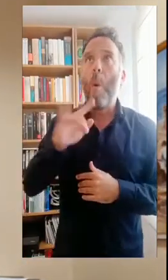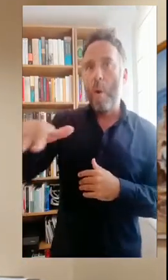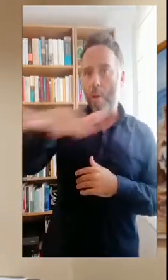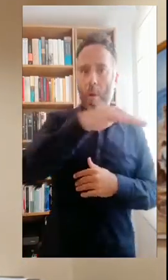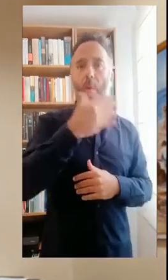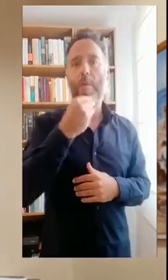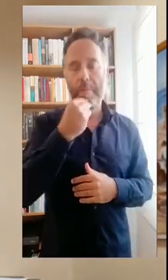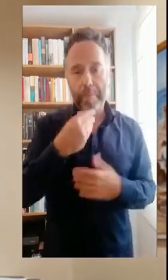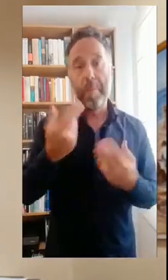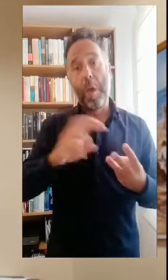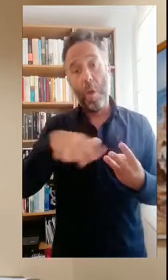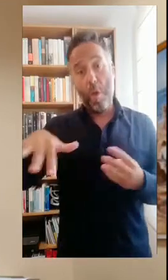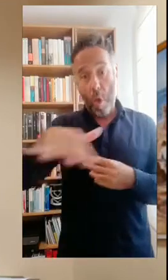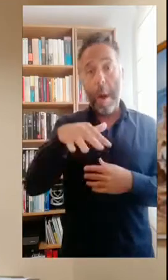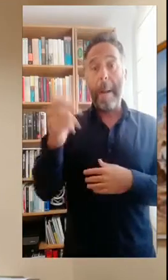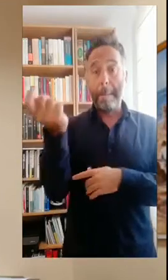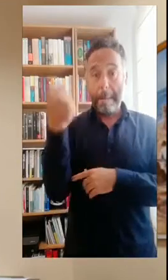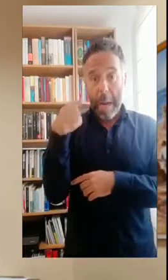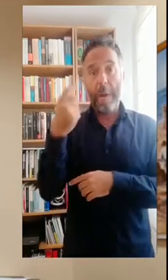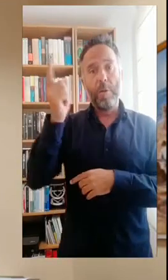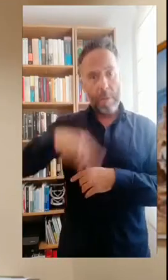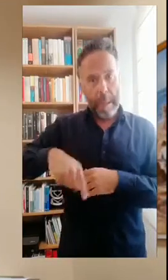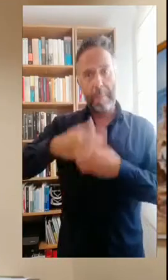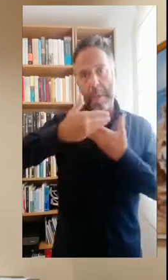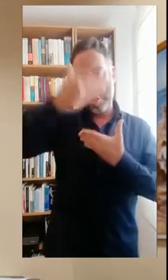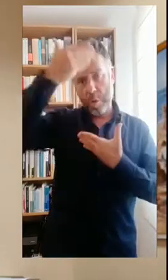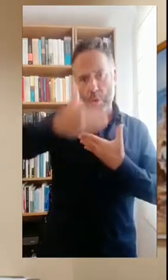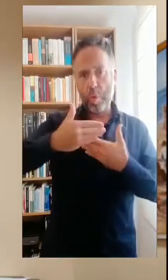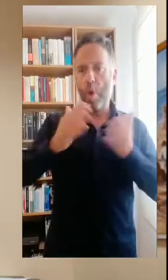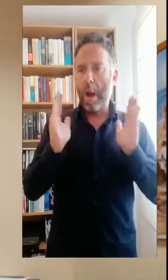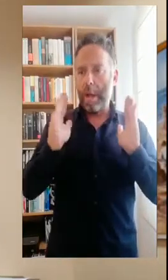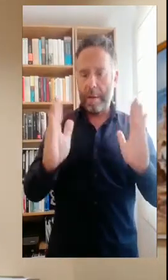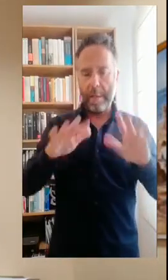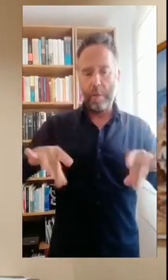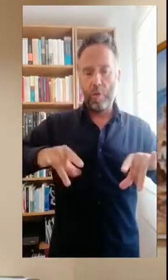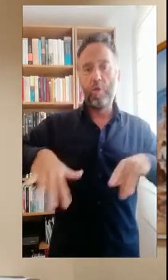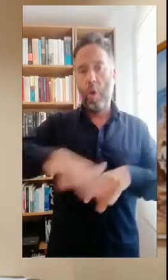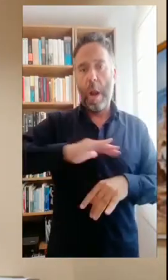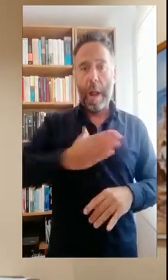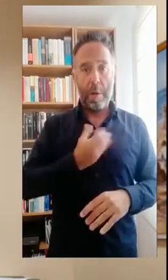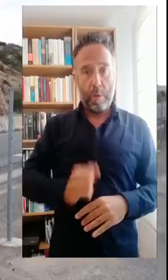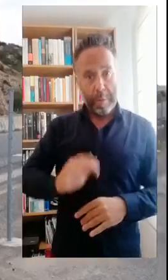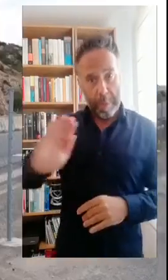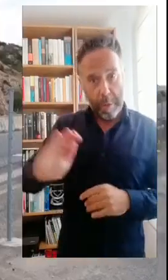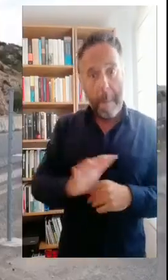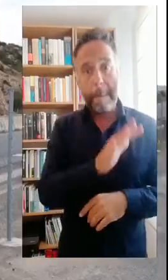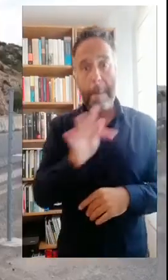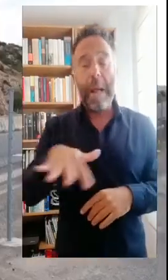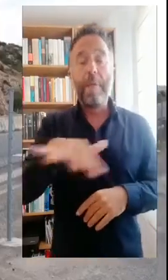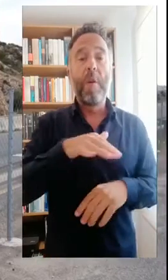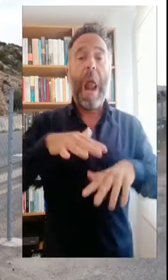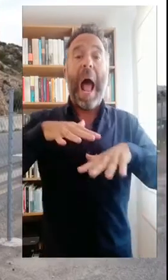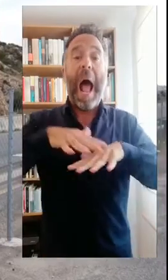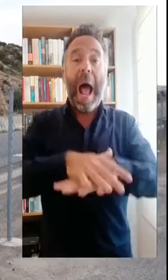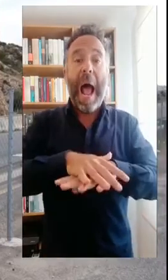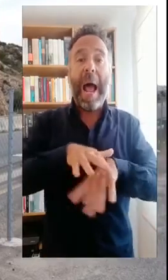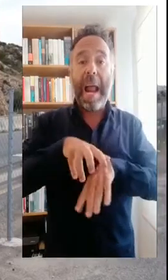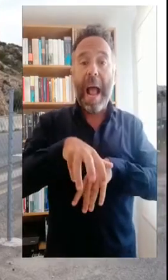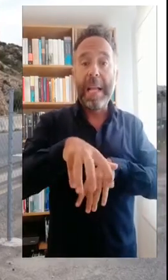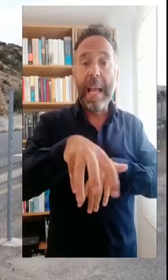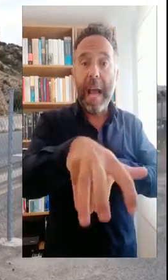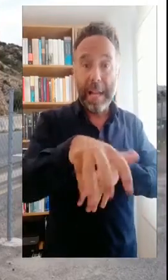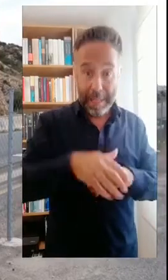estamos remozando y estamos mejorando la fachada de un solar municipal en esa zona y ya concretamente en la zona de la Araña,